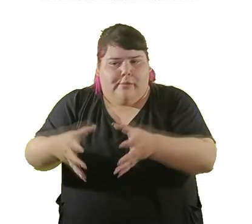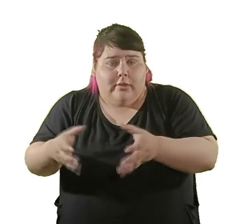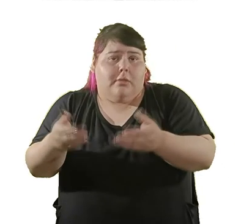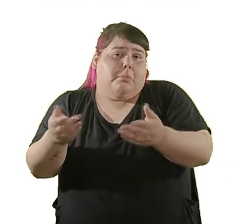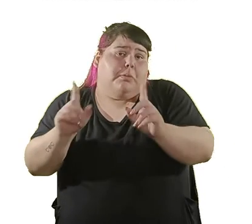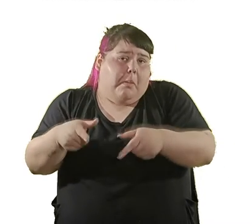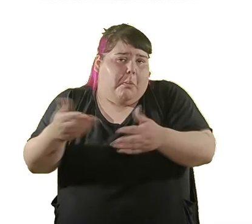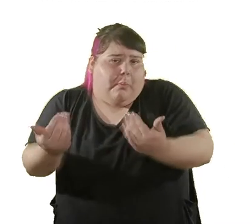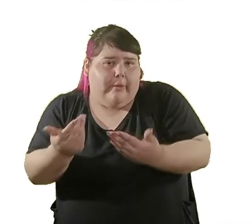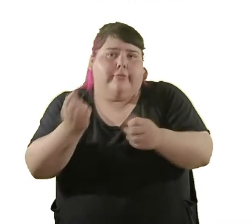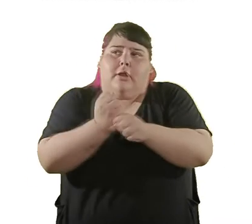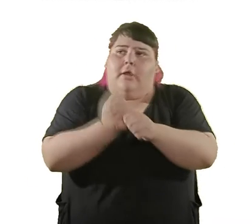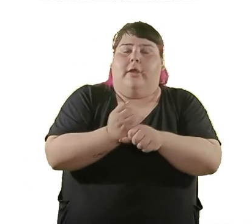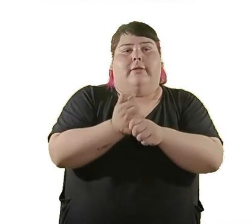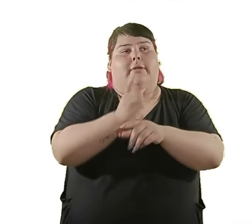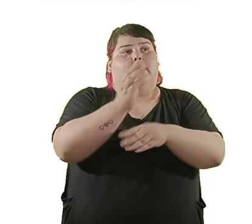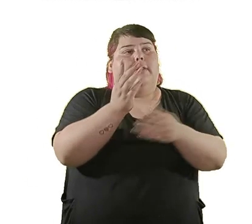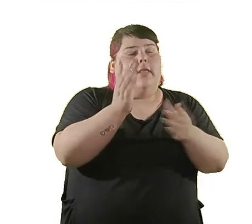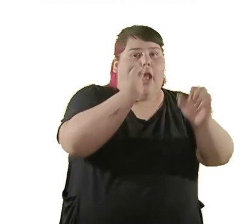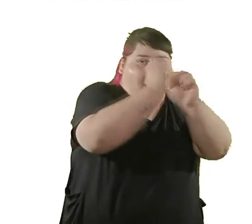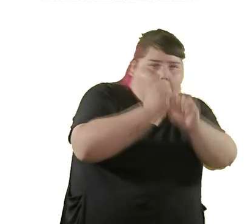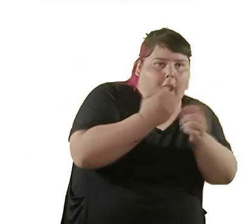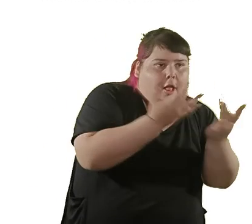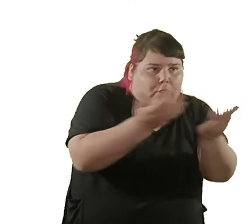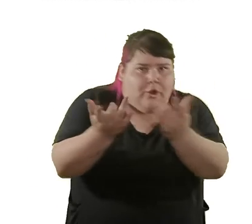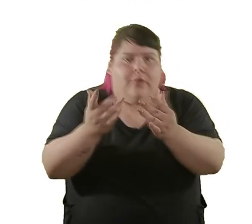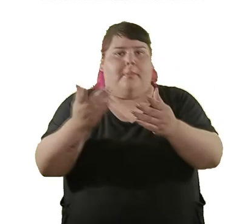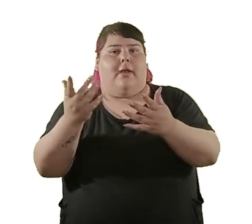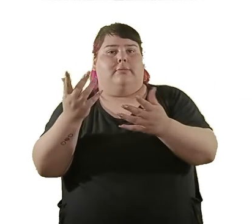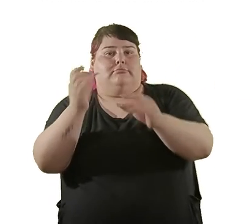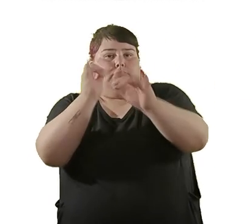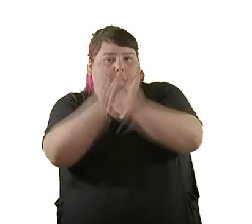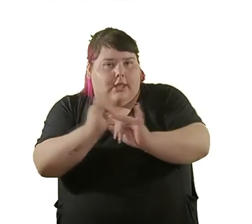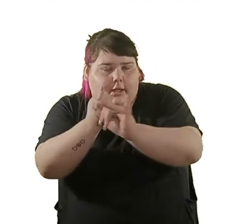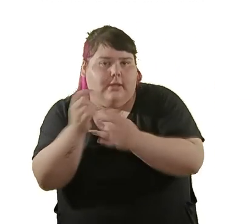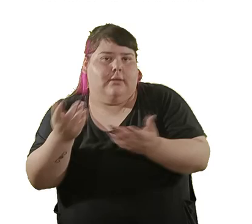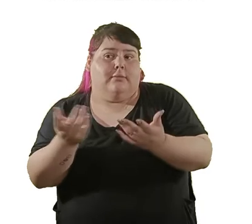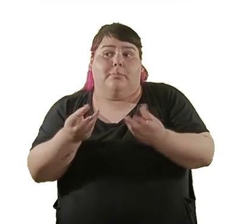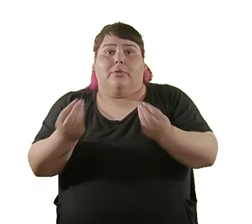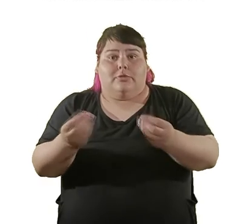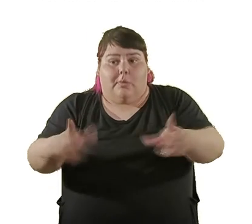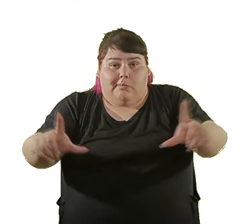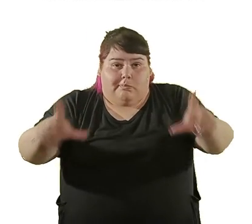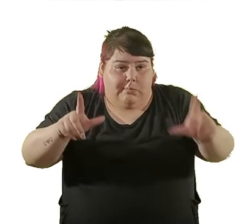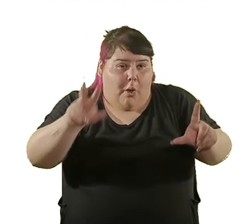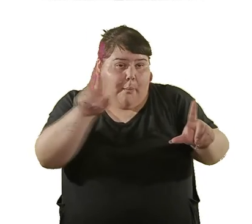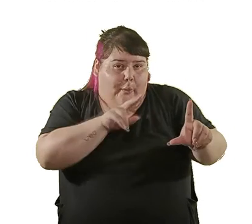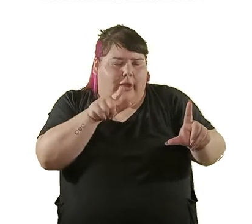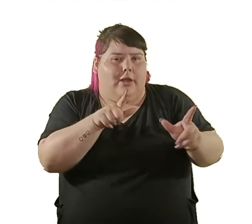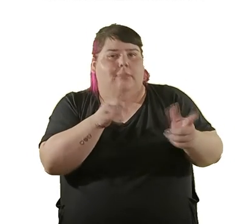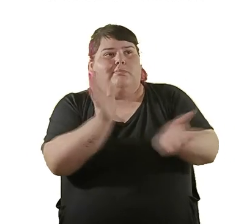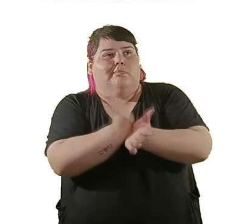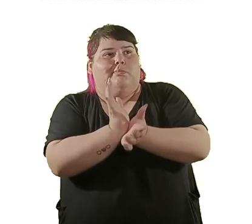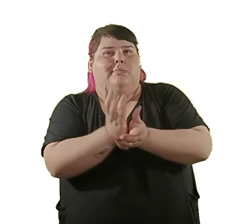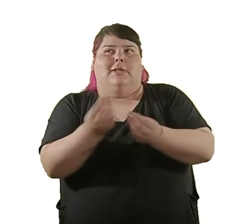ingenieras, pueden ser informáticas. Entonces, la visibilización de las mujeres, además del reconocimiento de que fuimos parte y